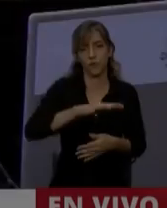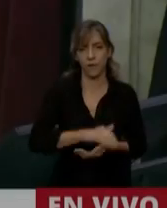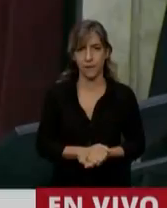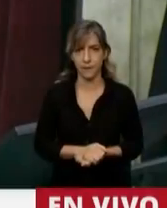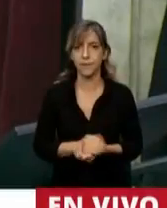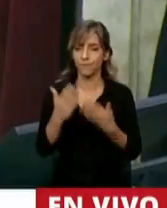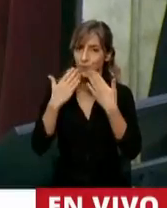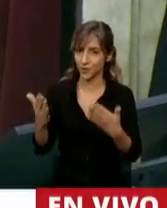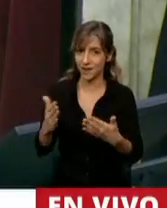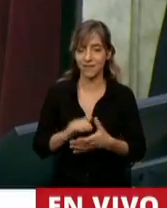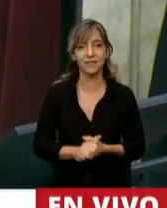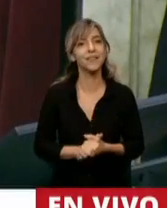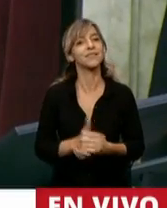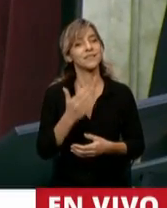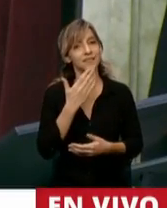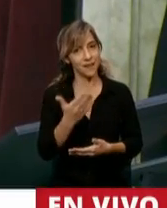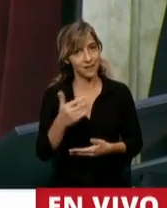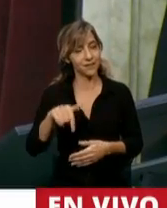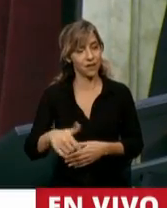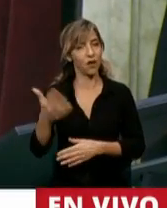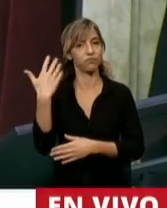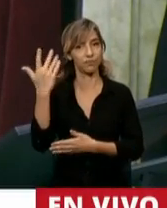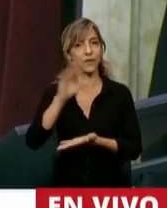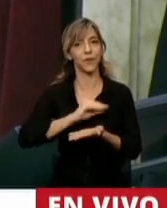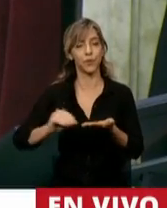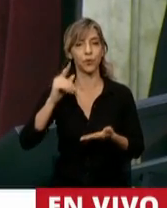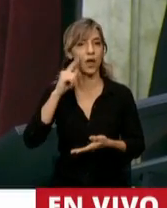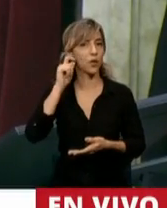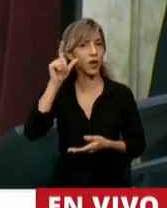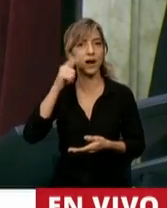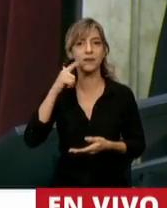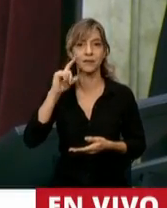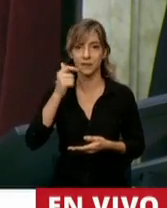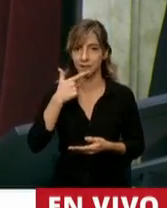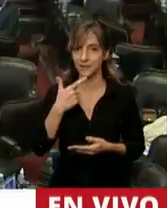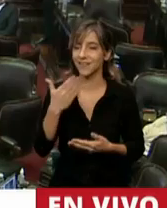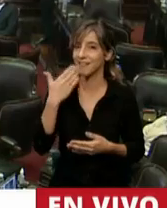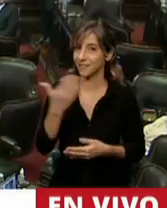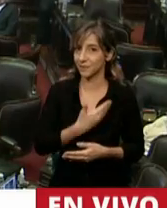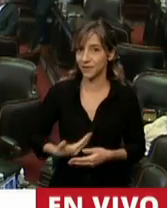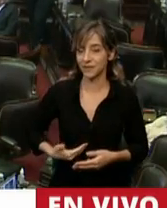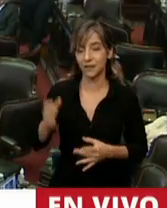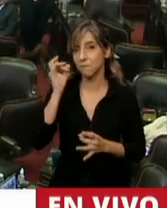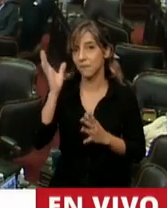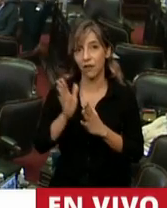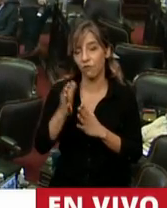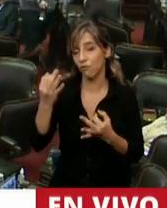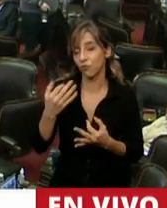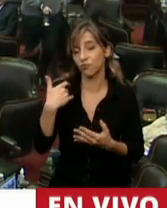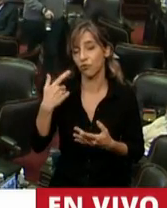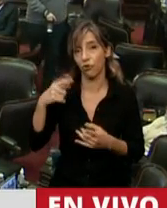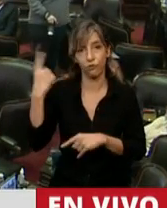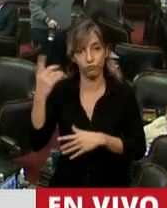Tiene la palabra el diputado Fernando Iglesias. Gracias, Presidente. Disculpe, pero me habían dado otro orden. Le agradezco que me dé la palabra.